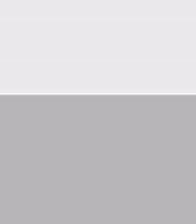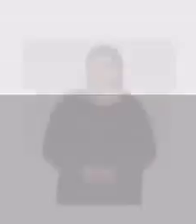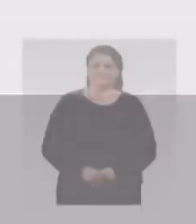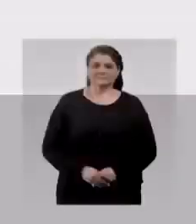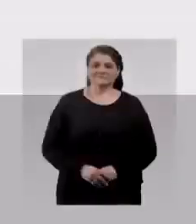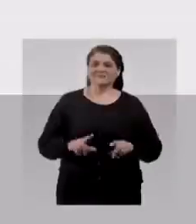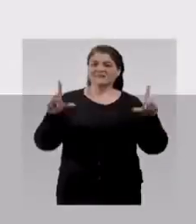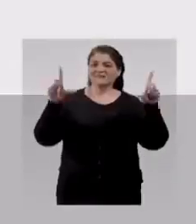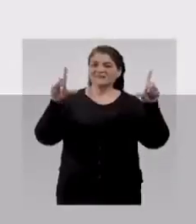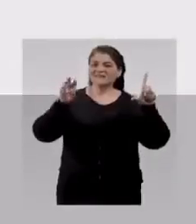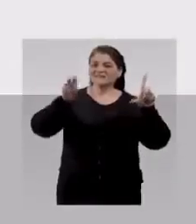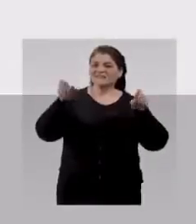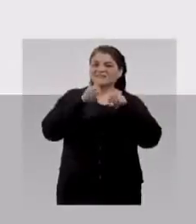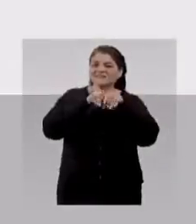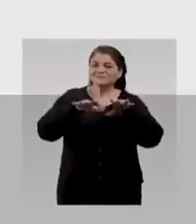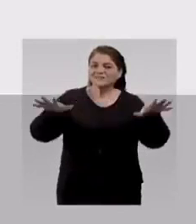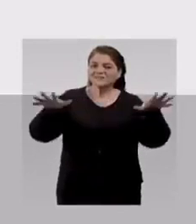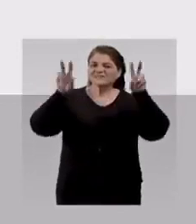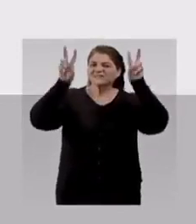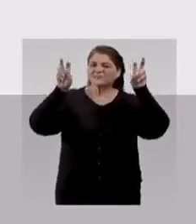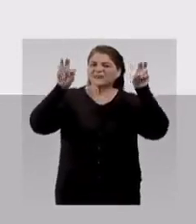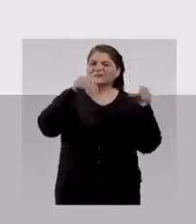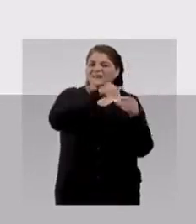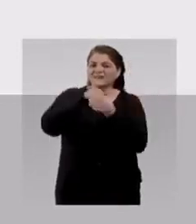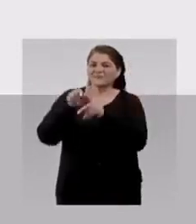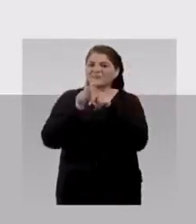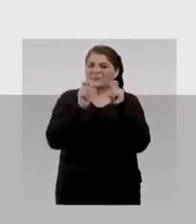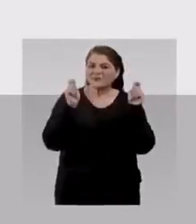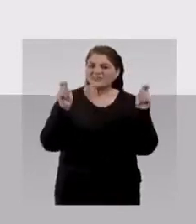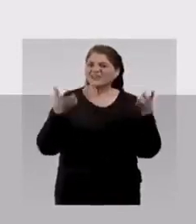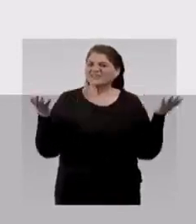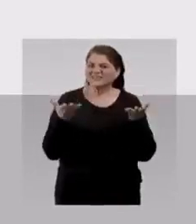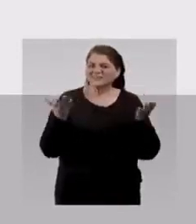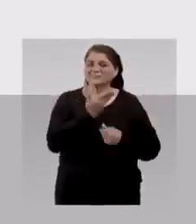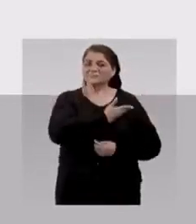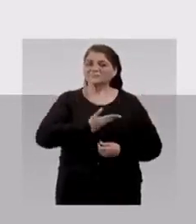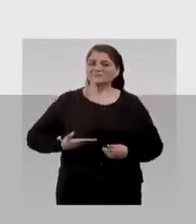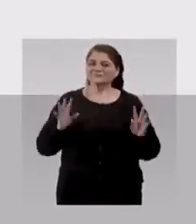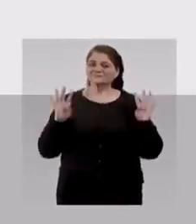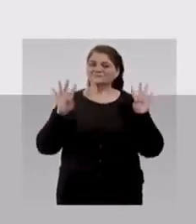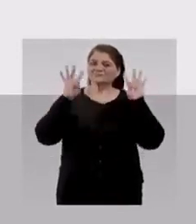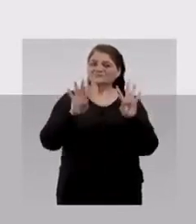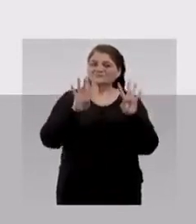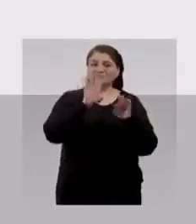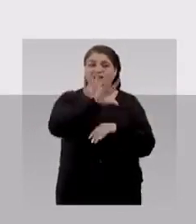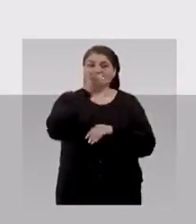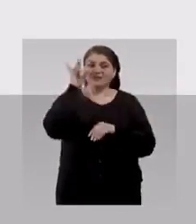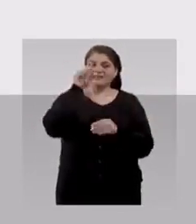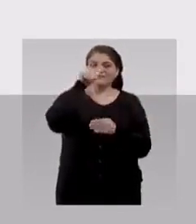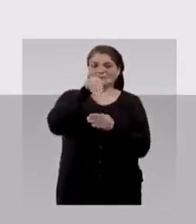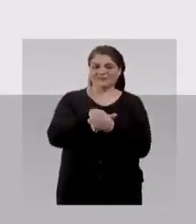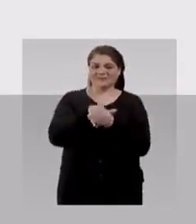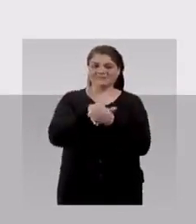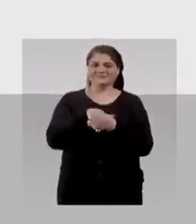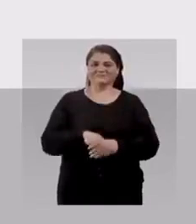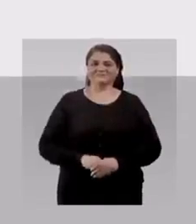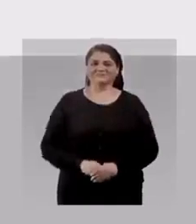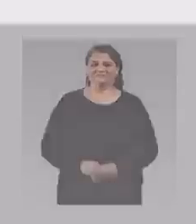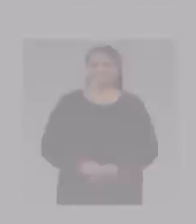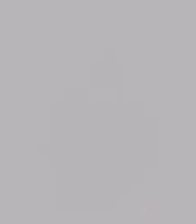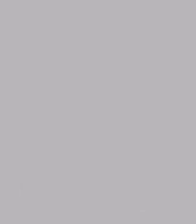Los canales de televisión transmitirán conjuntamente la franja electoral correspondiente a la elección presidencial.